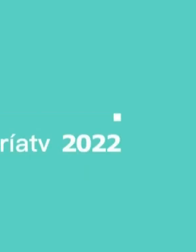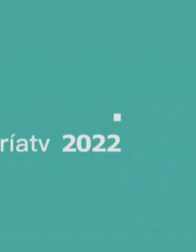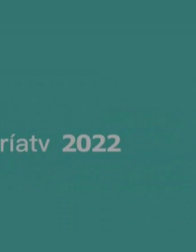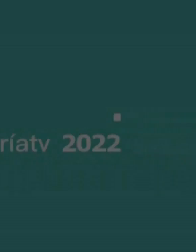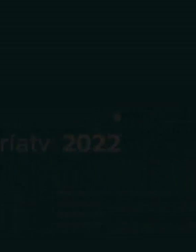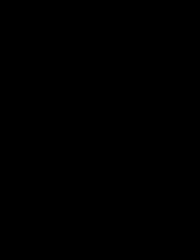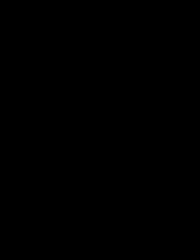¡Gracias! ¡Gracias!